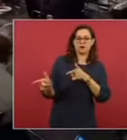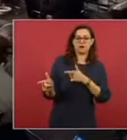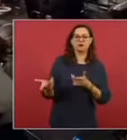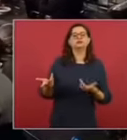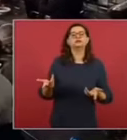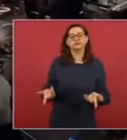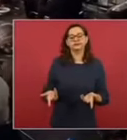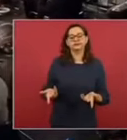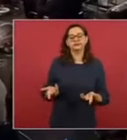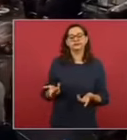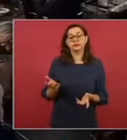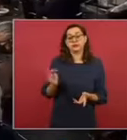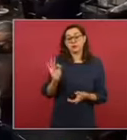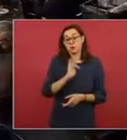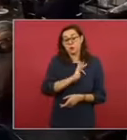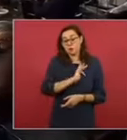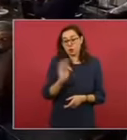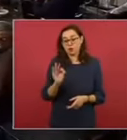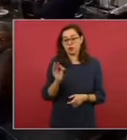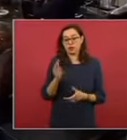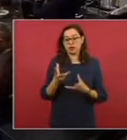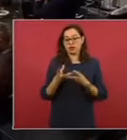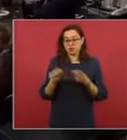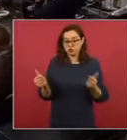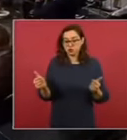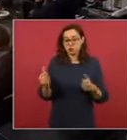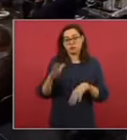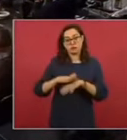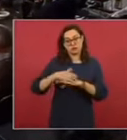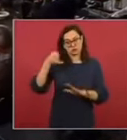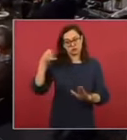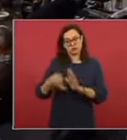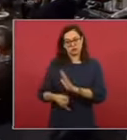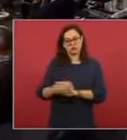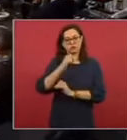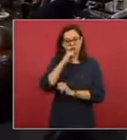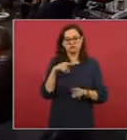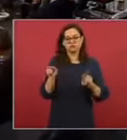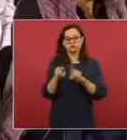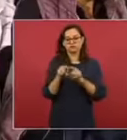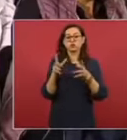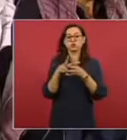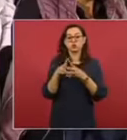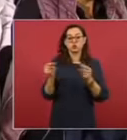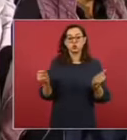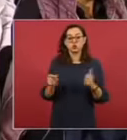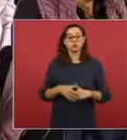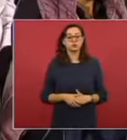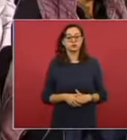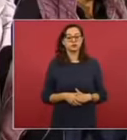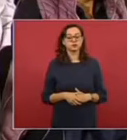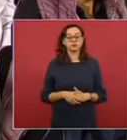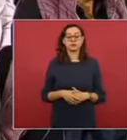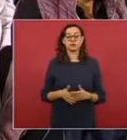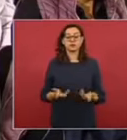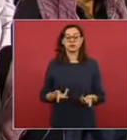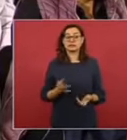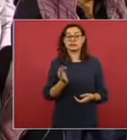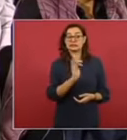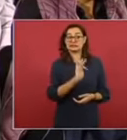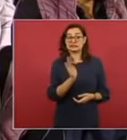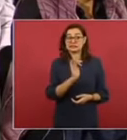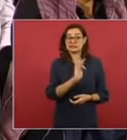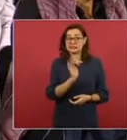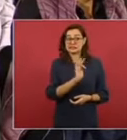solamente en este caso, sino en el fondo, como usted lo señala. Finalmente, si sigue la crispación social, ¿puede